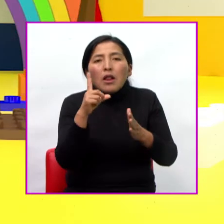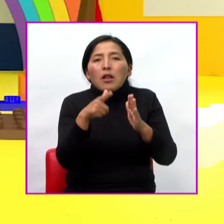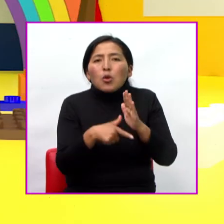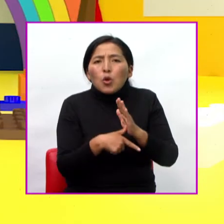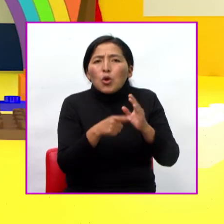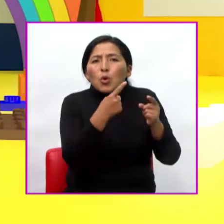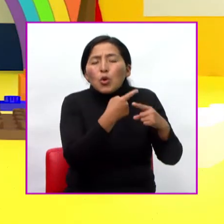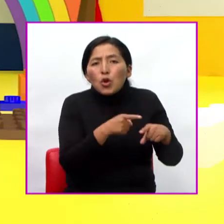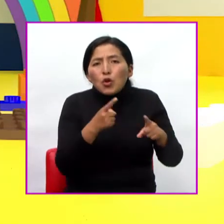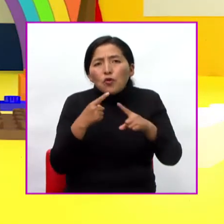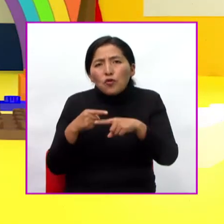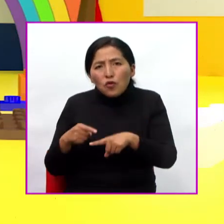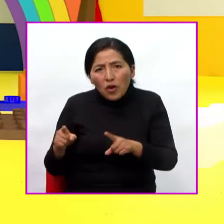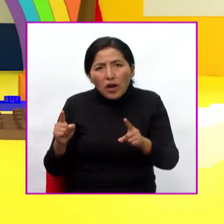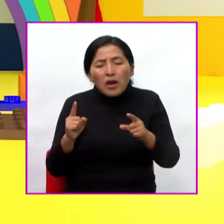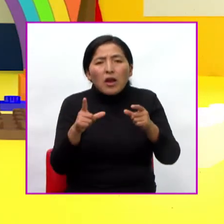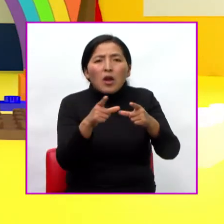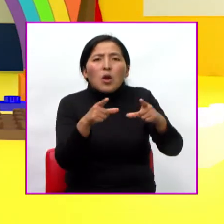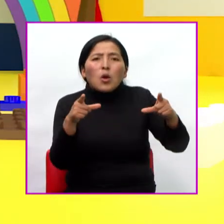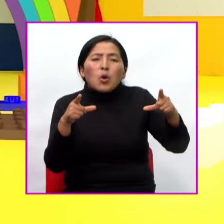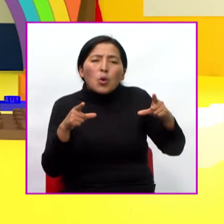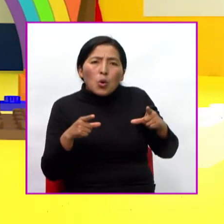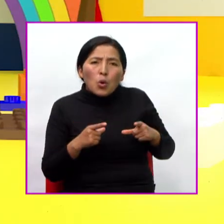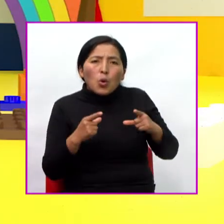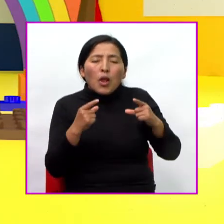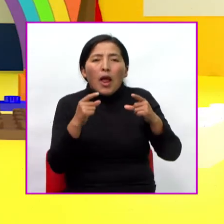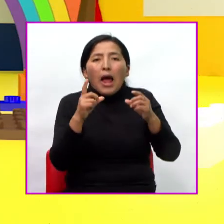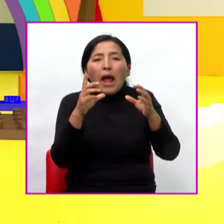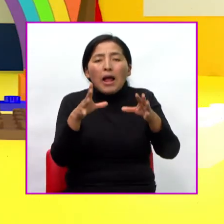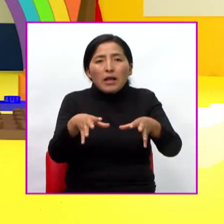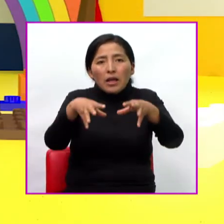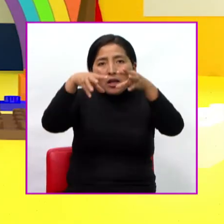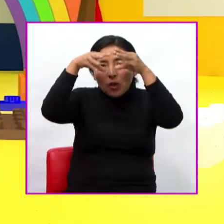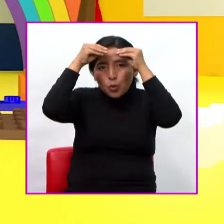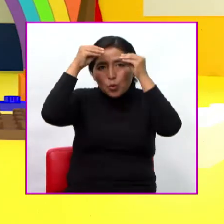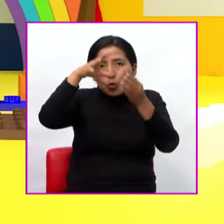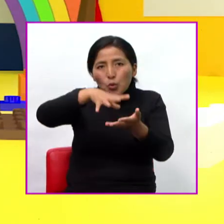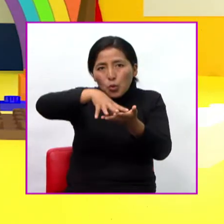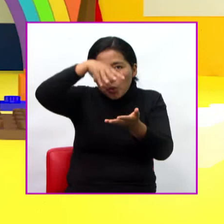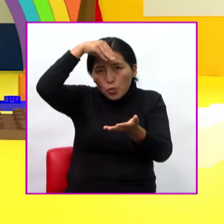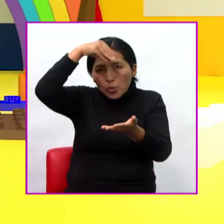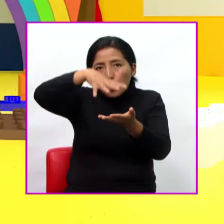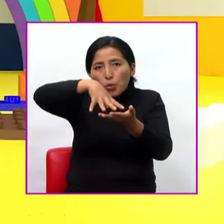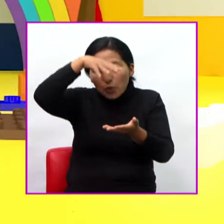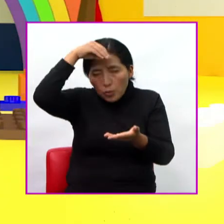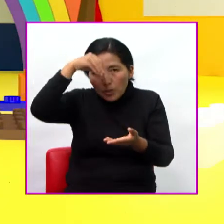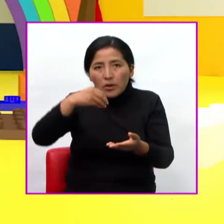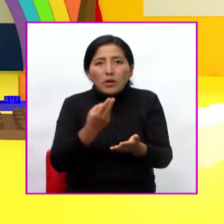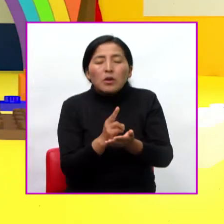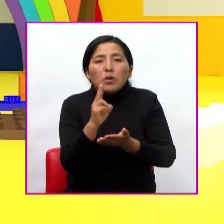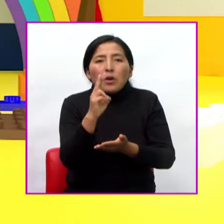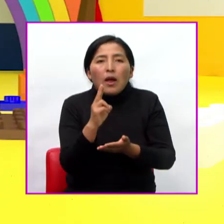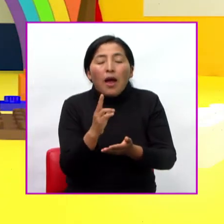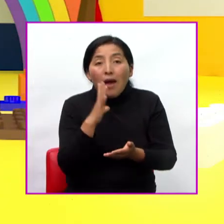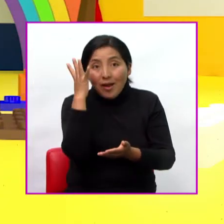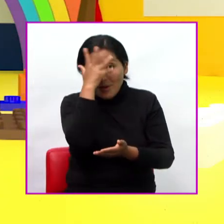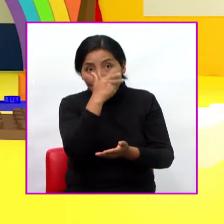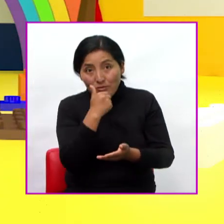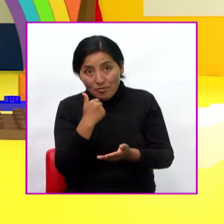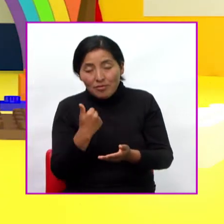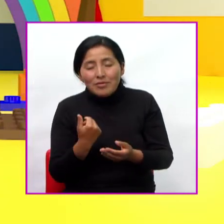formativos que permita realizar una especialización en su carrera ¡Qué lindo! ¿Verdad?